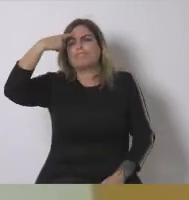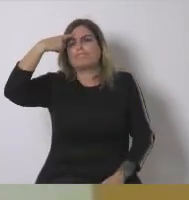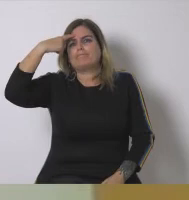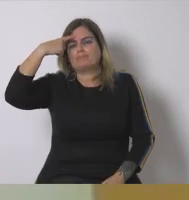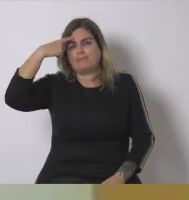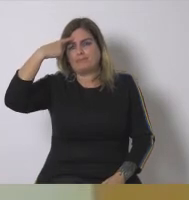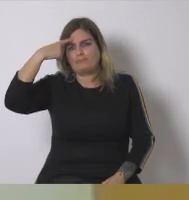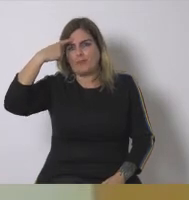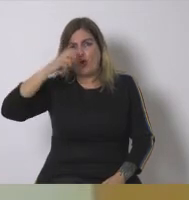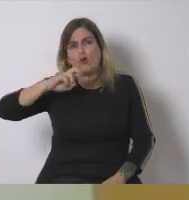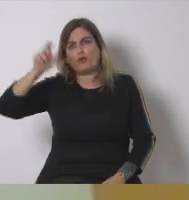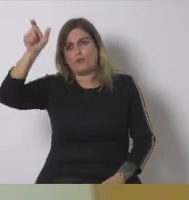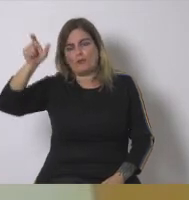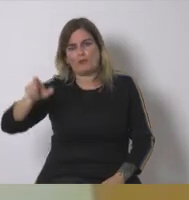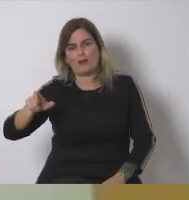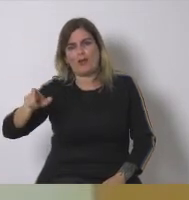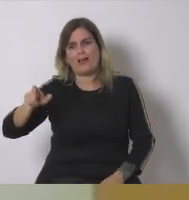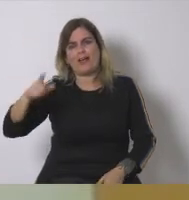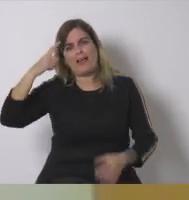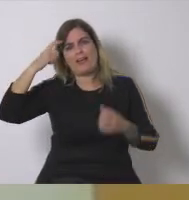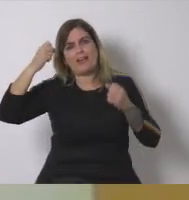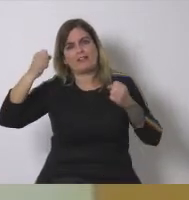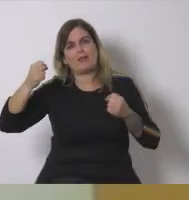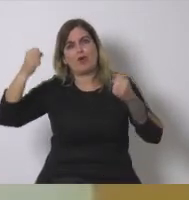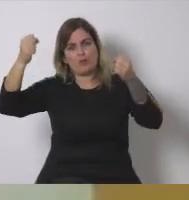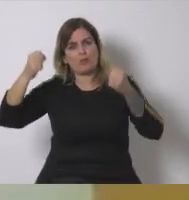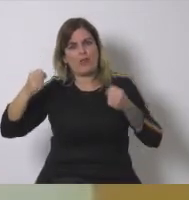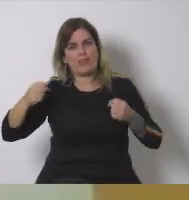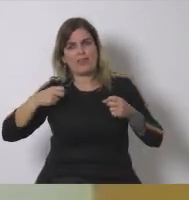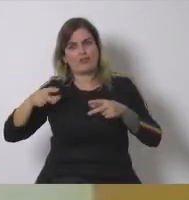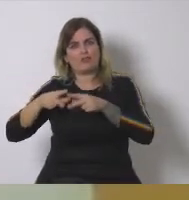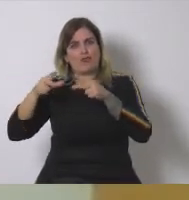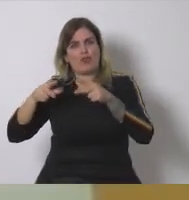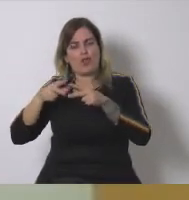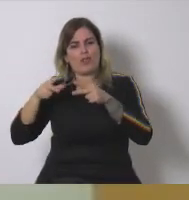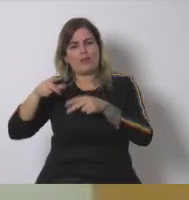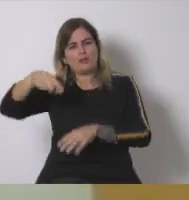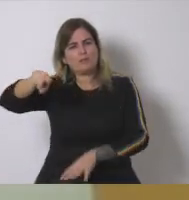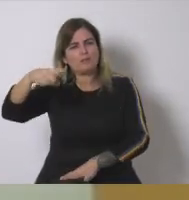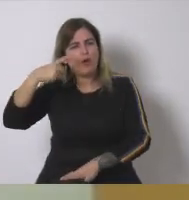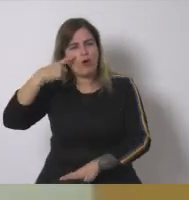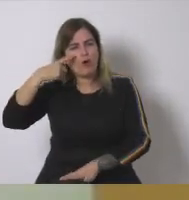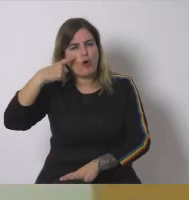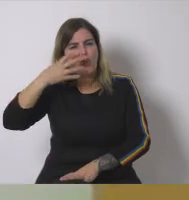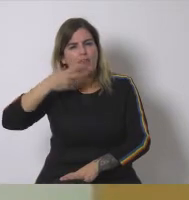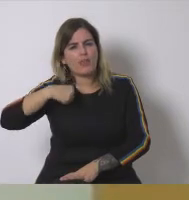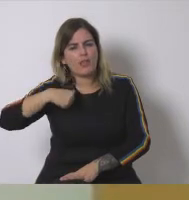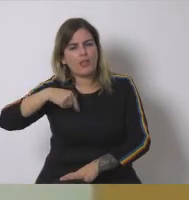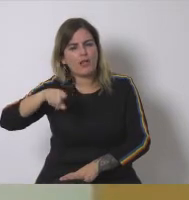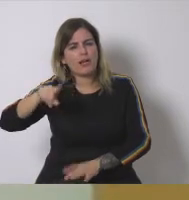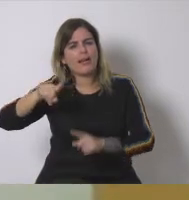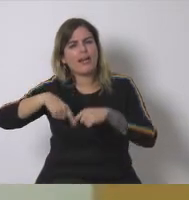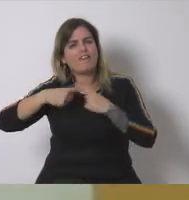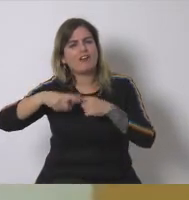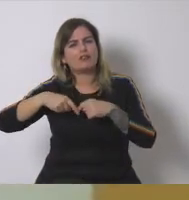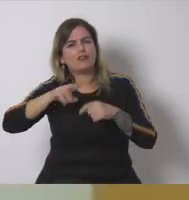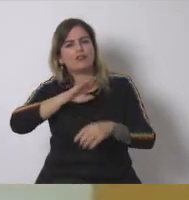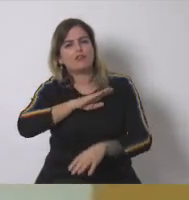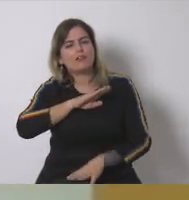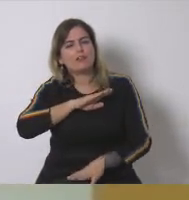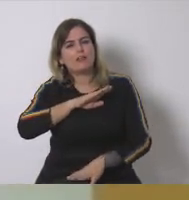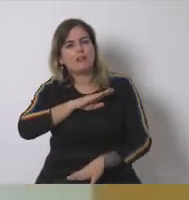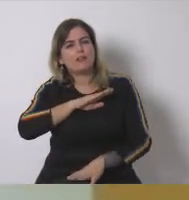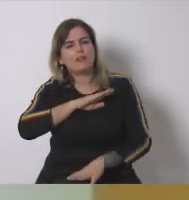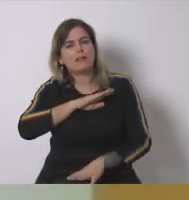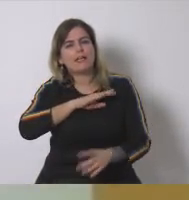ahora me venía a la mente la reflexión de un sociólogo sobre las necesidades y los satisfactores y cómo